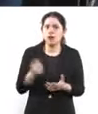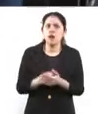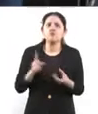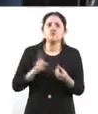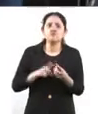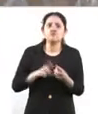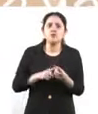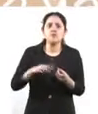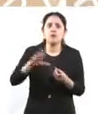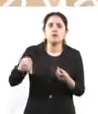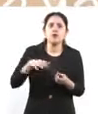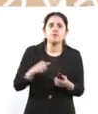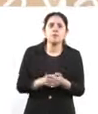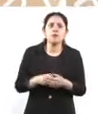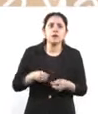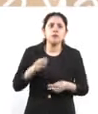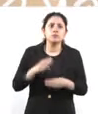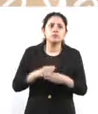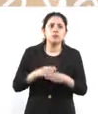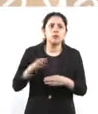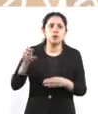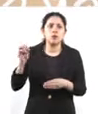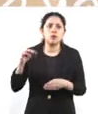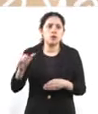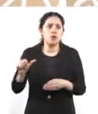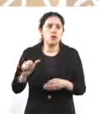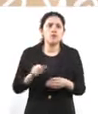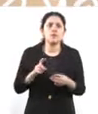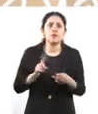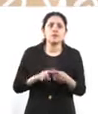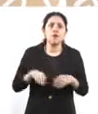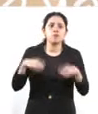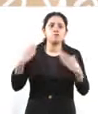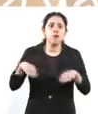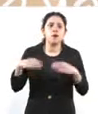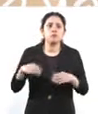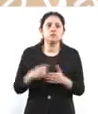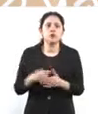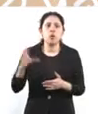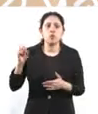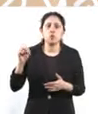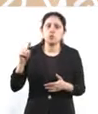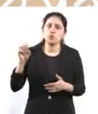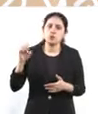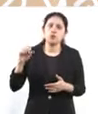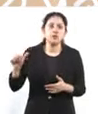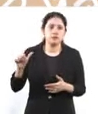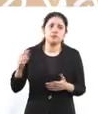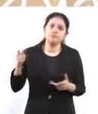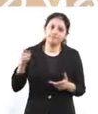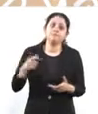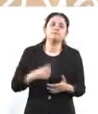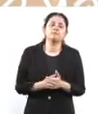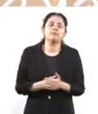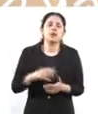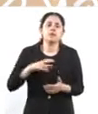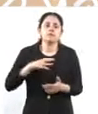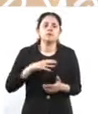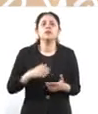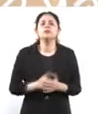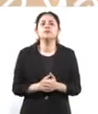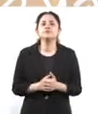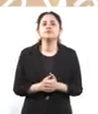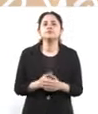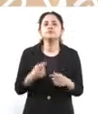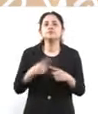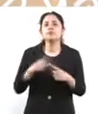y la Condesa. Sí, ahí donde hay denuncia vecinal y generan muchos problemas, se revisan los casos. O ahí en donde incurrieron en algún delito